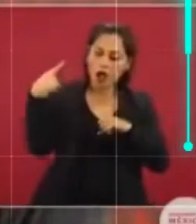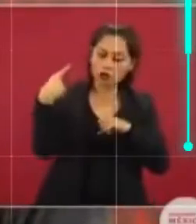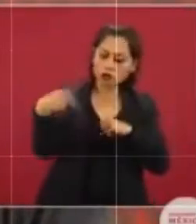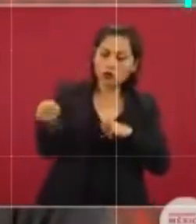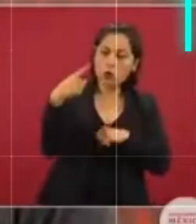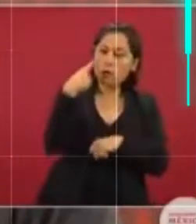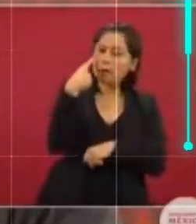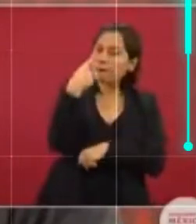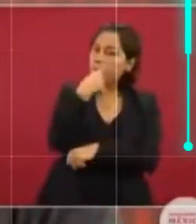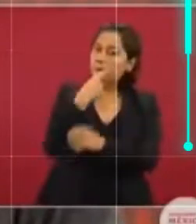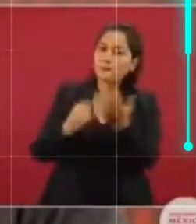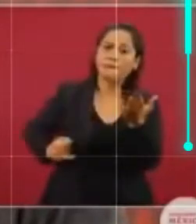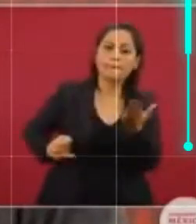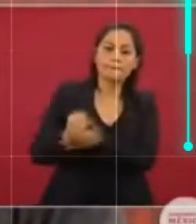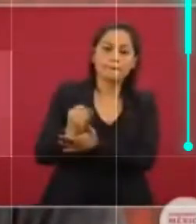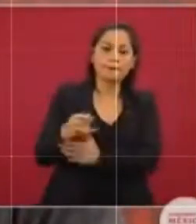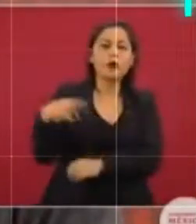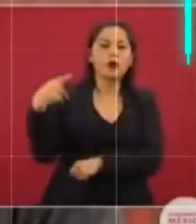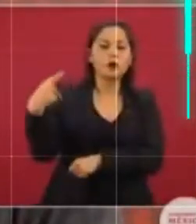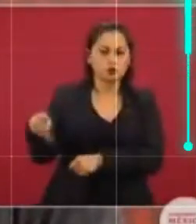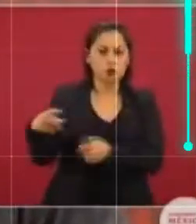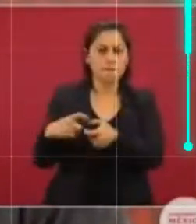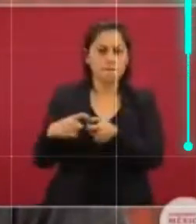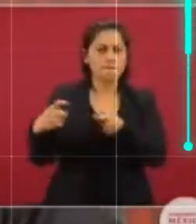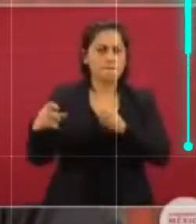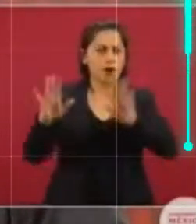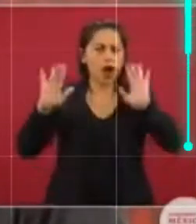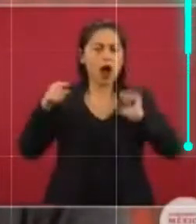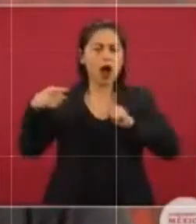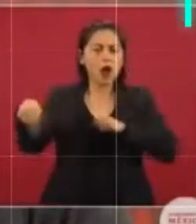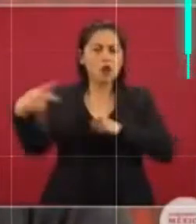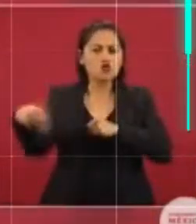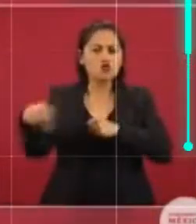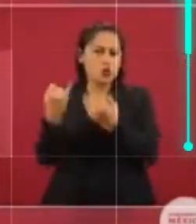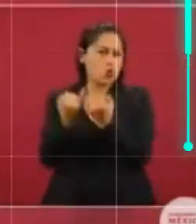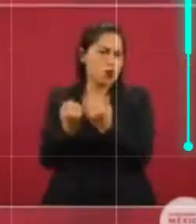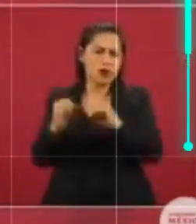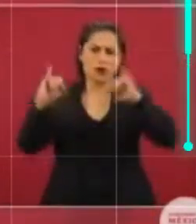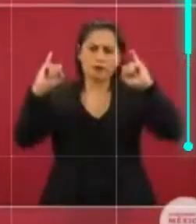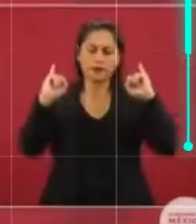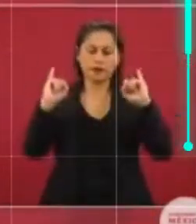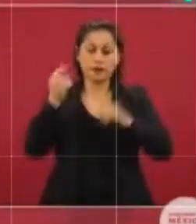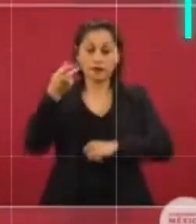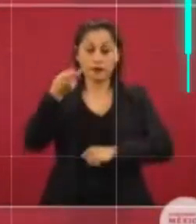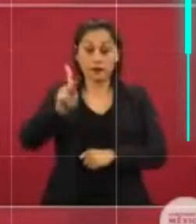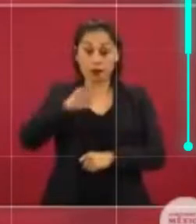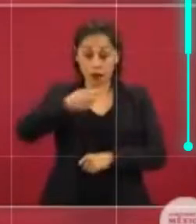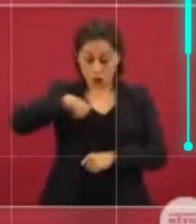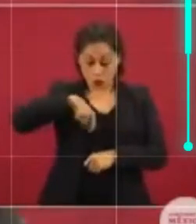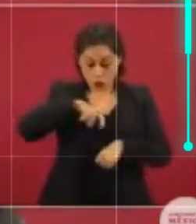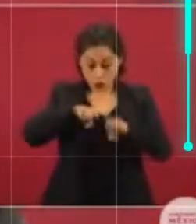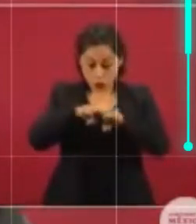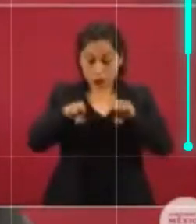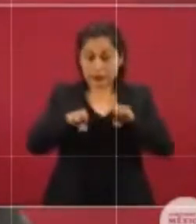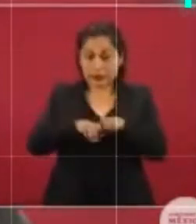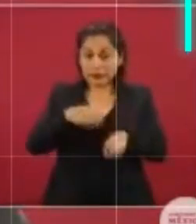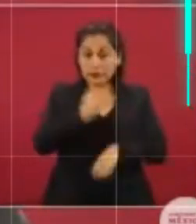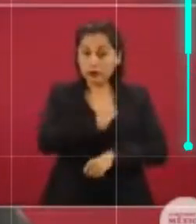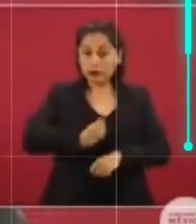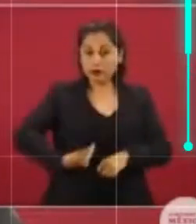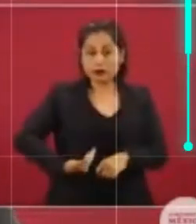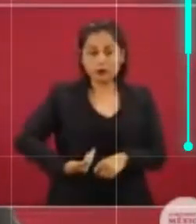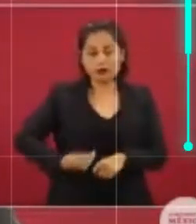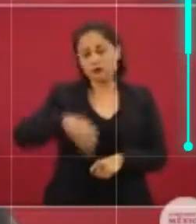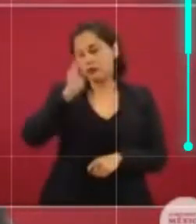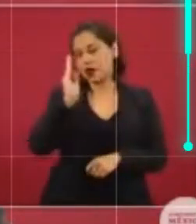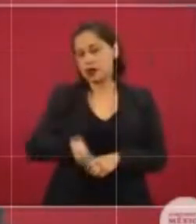Es un poder independiente. Pero el Ejecutivo no quiere que